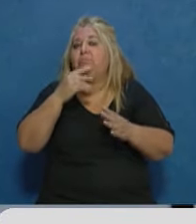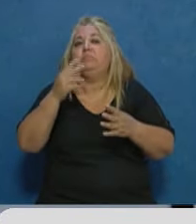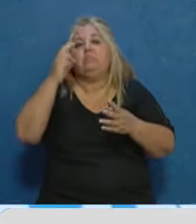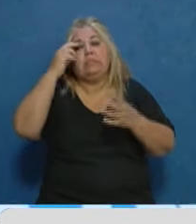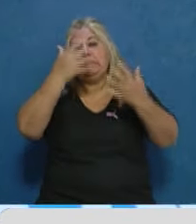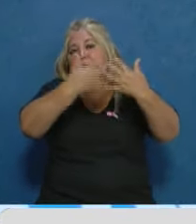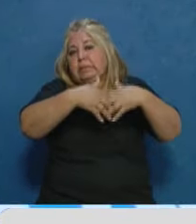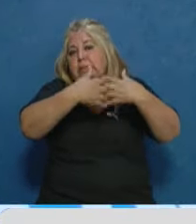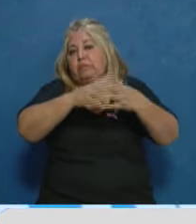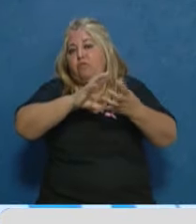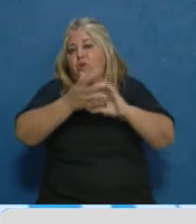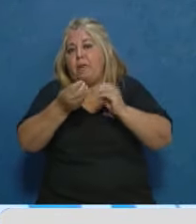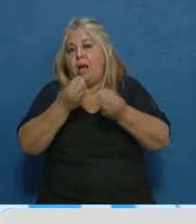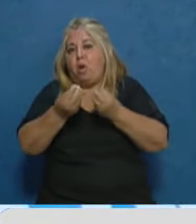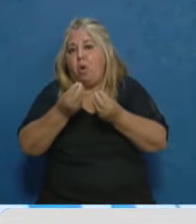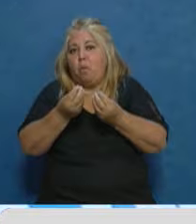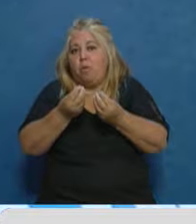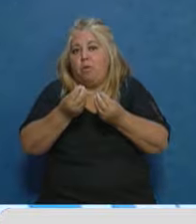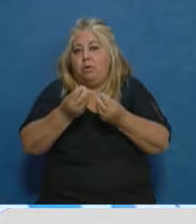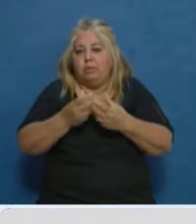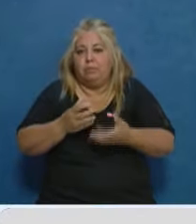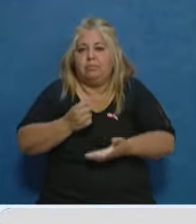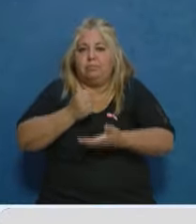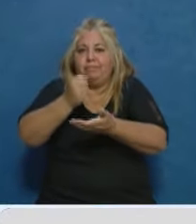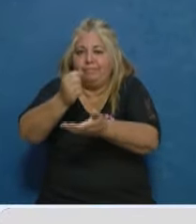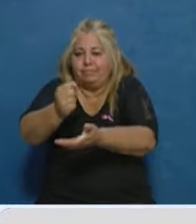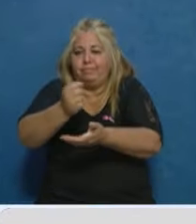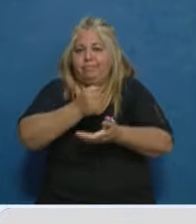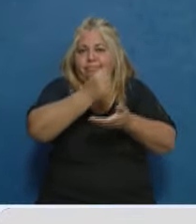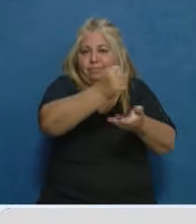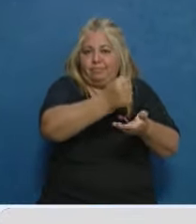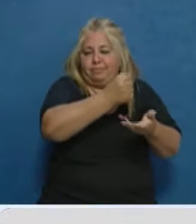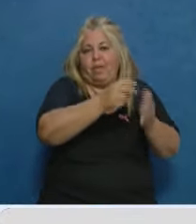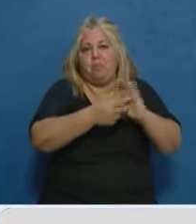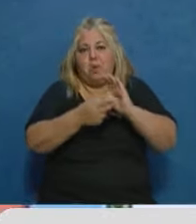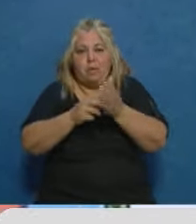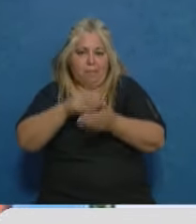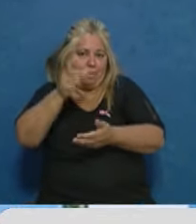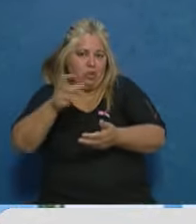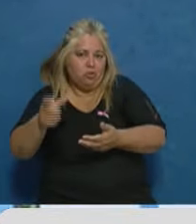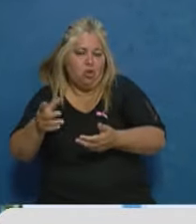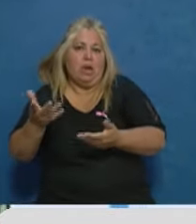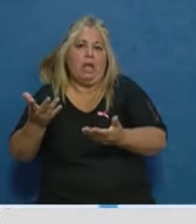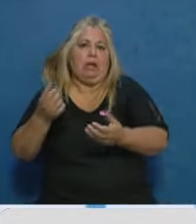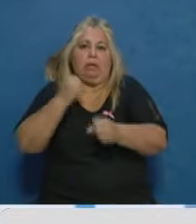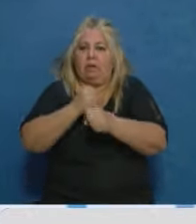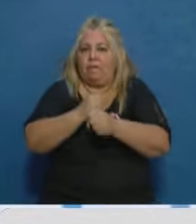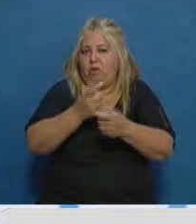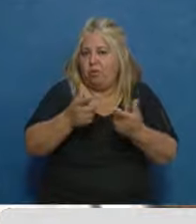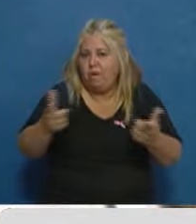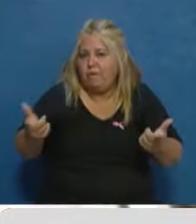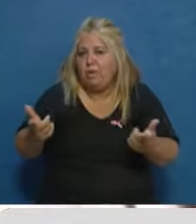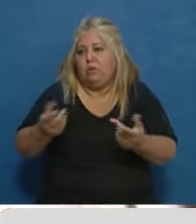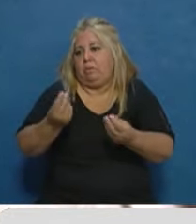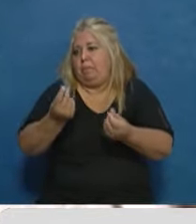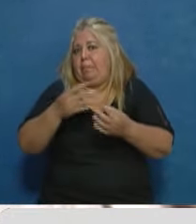rediseñar este aporte que hace el Estado Nacional a aquellos que han tenido complicaciones en sus ingresos durante la cuarentena.